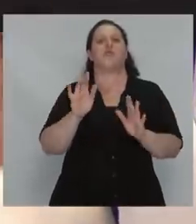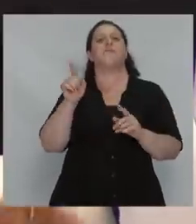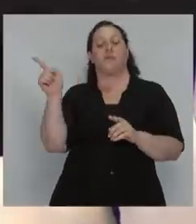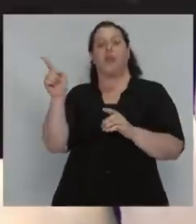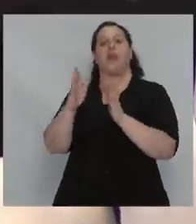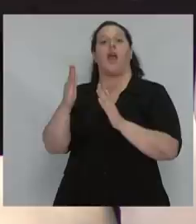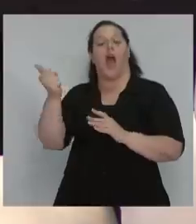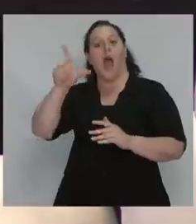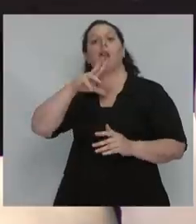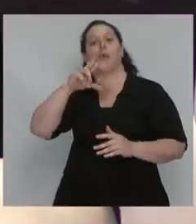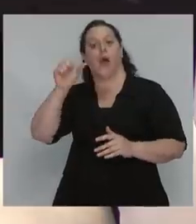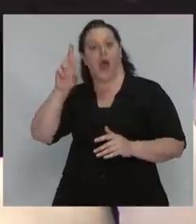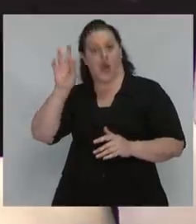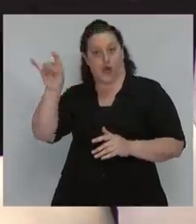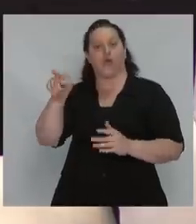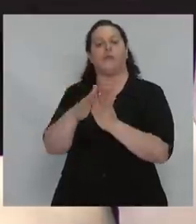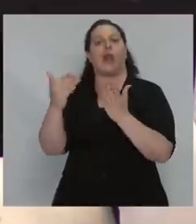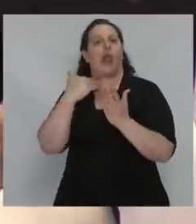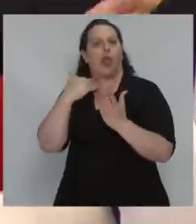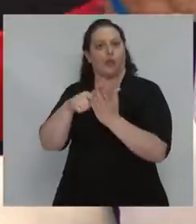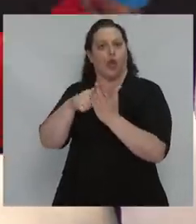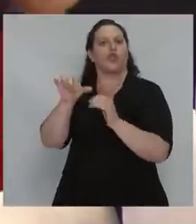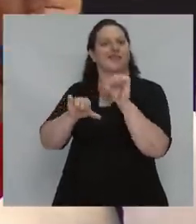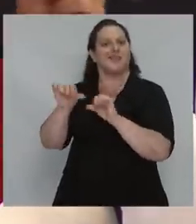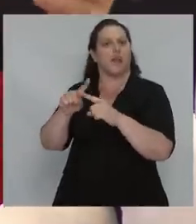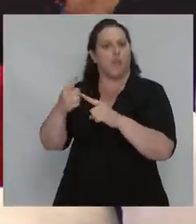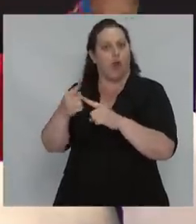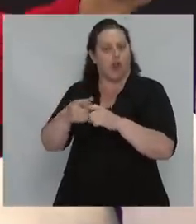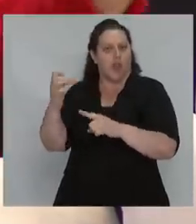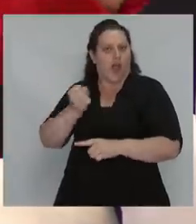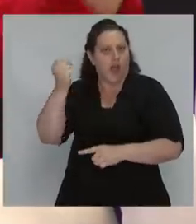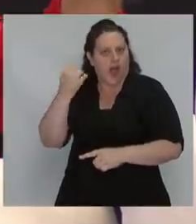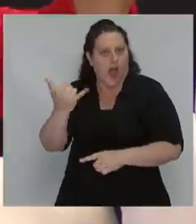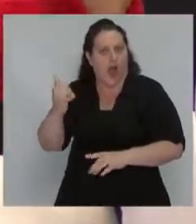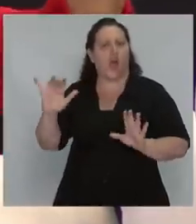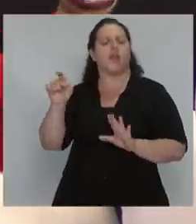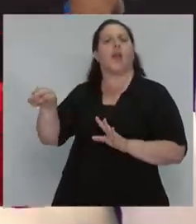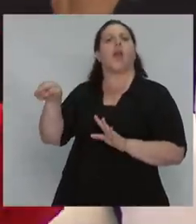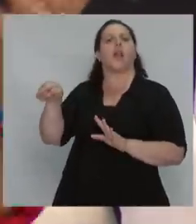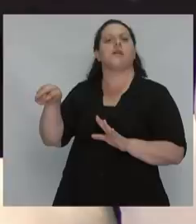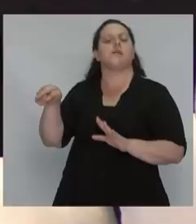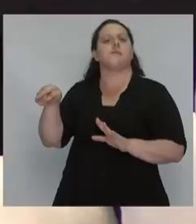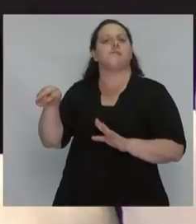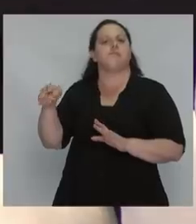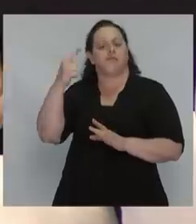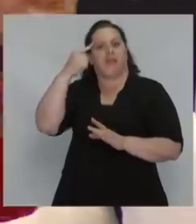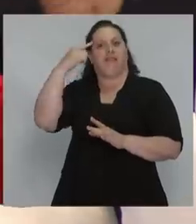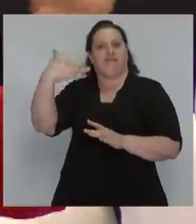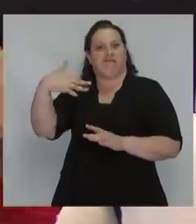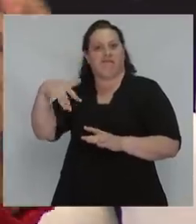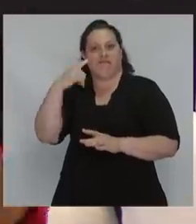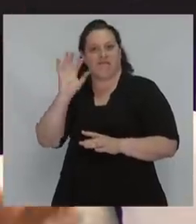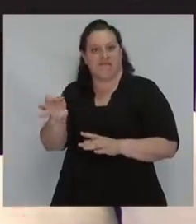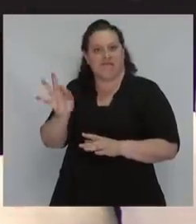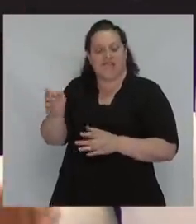es de los más importantes que se han escrito en la ciencia política. Porque él establece desde su fortaleza intelectual, pero